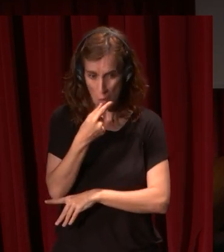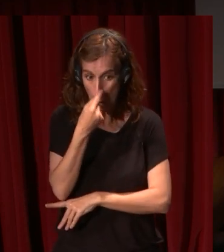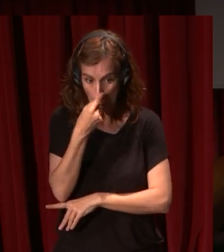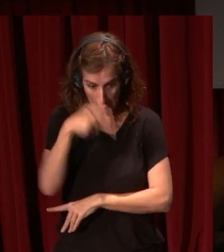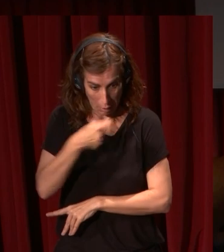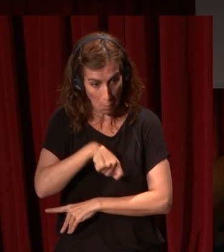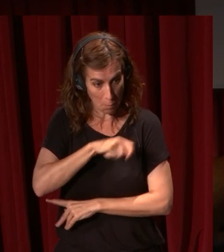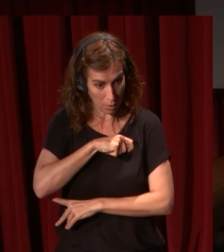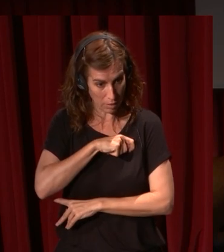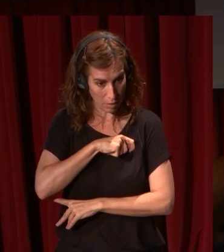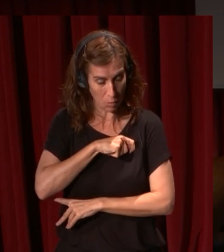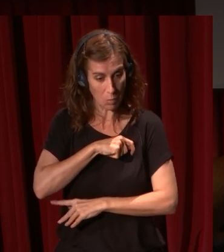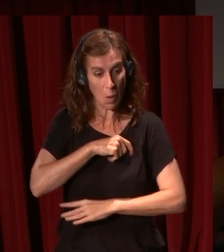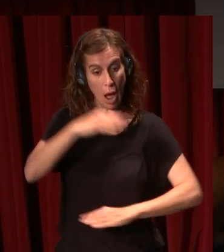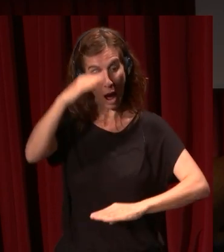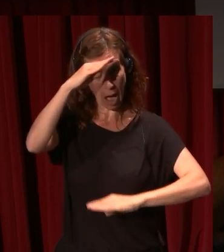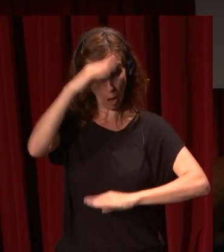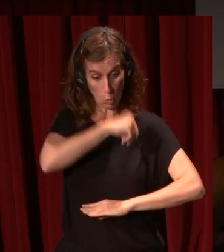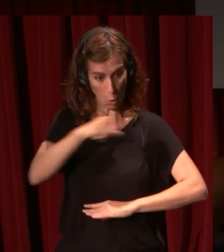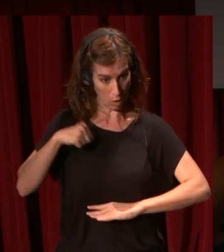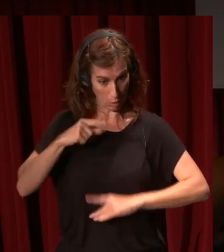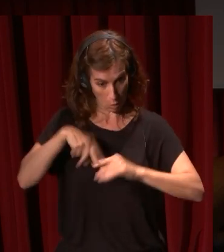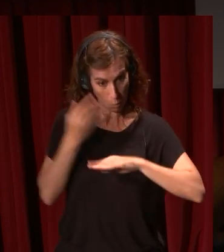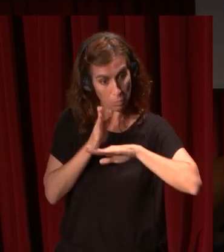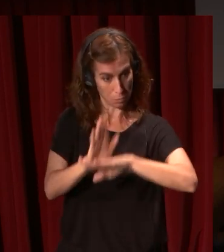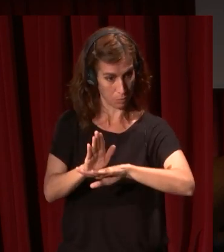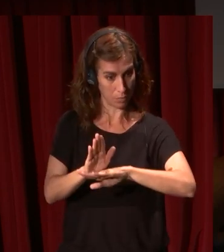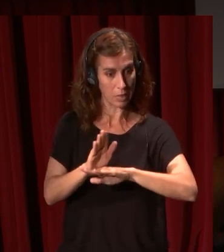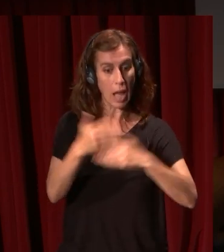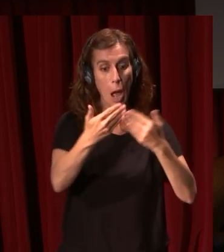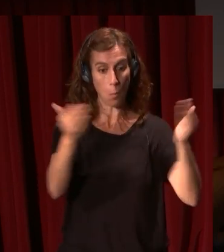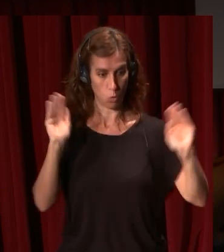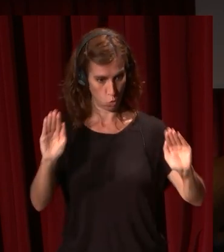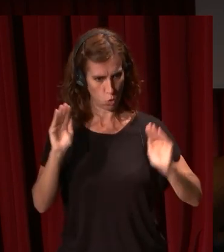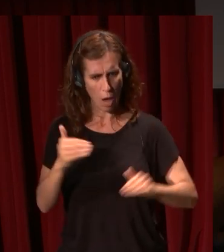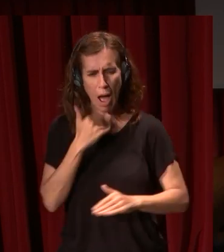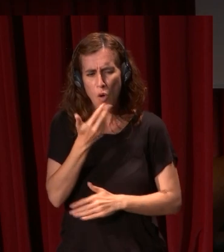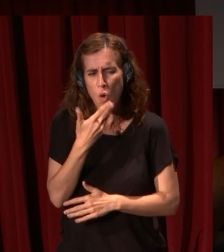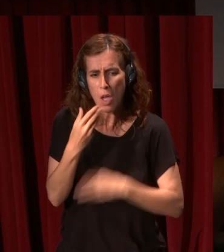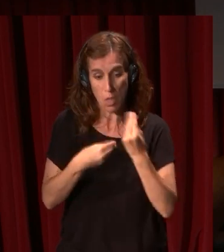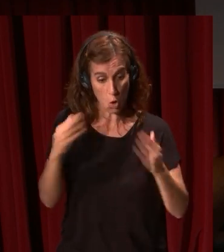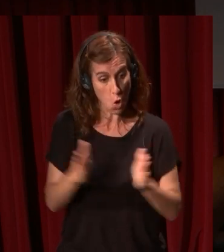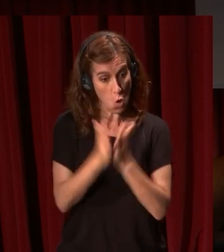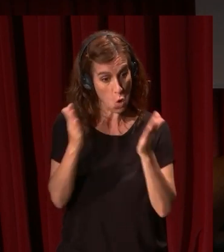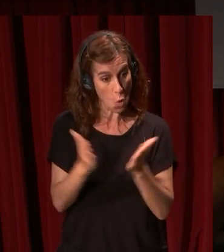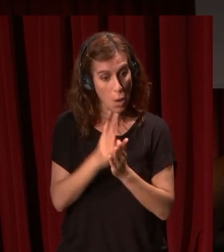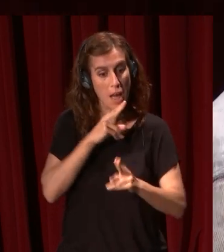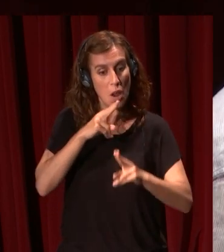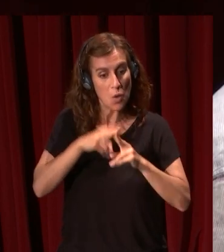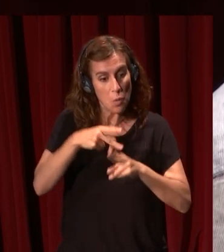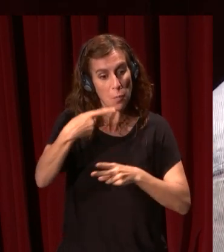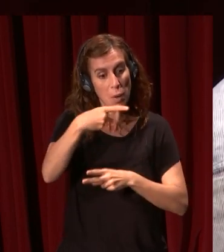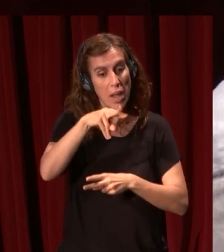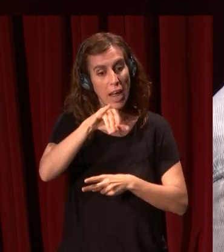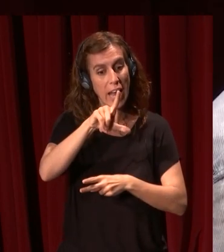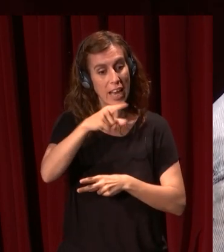España hay un autorretrato que os enseñaré en unos minutos maravilloso en la exposición suyo se hizo algo conocido con una novela que se llamaba El Gilguero hace unos años